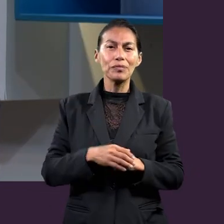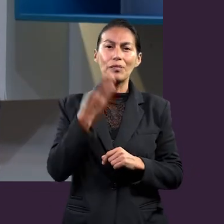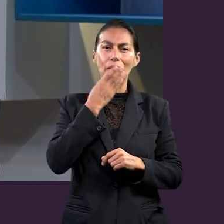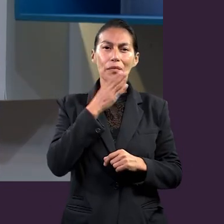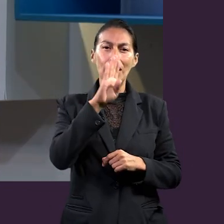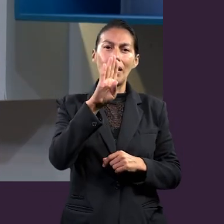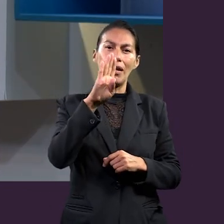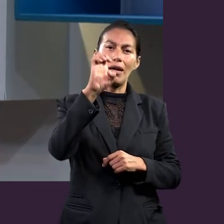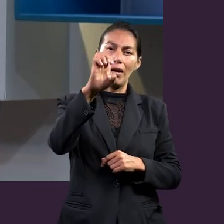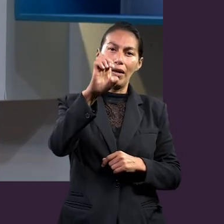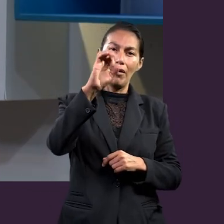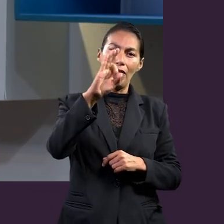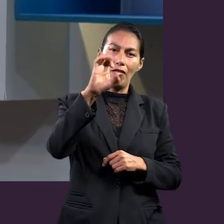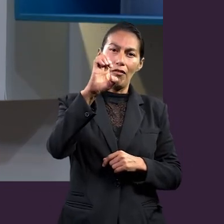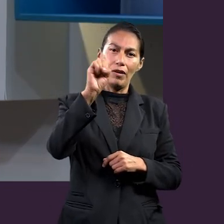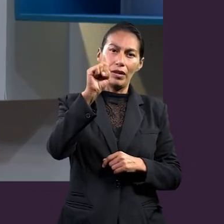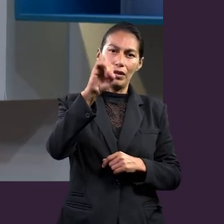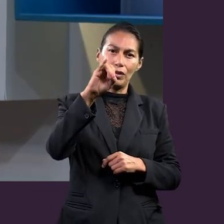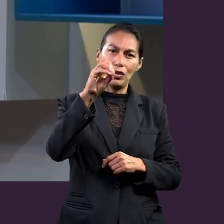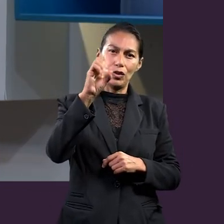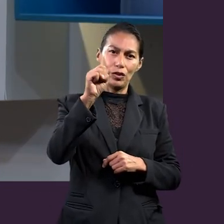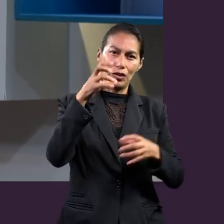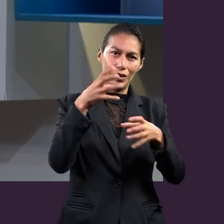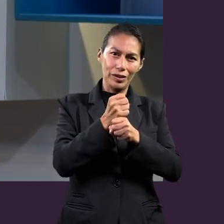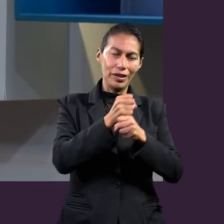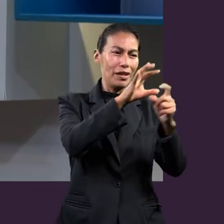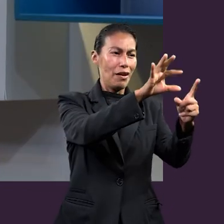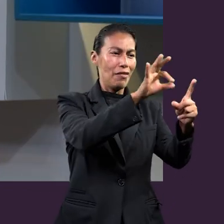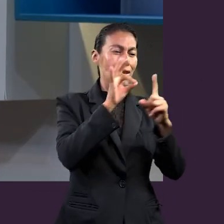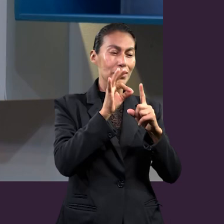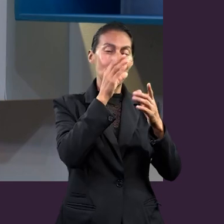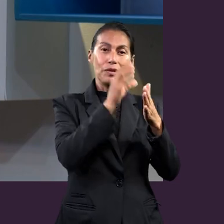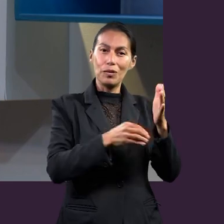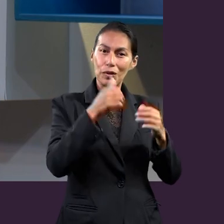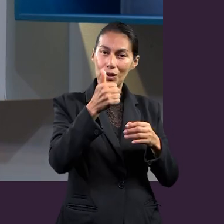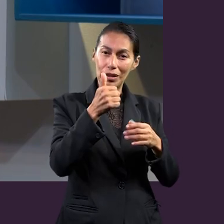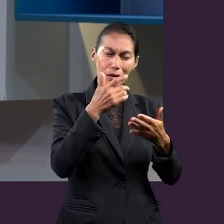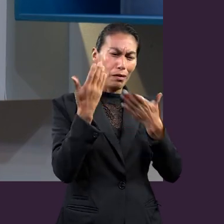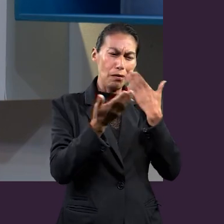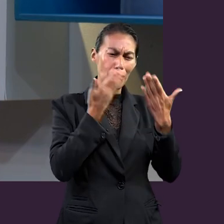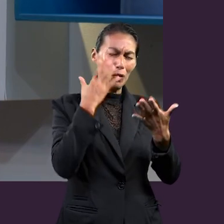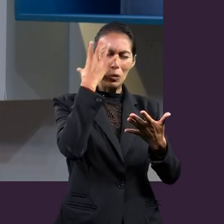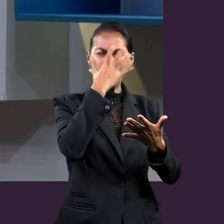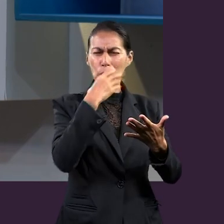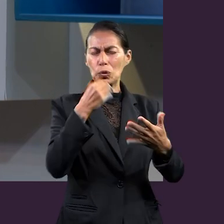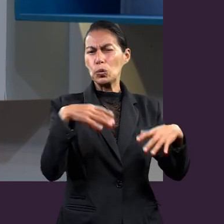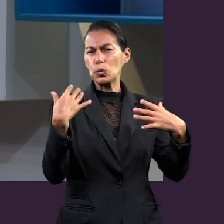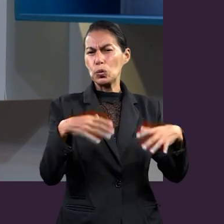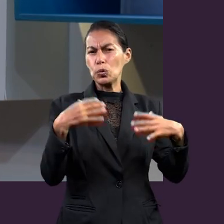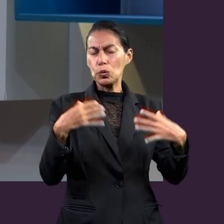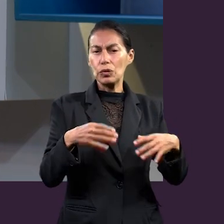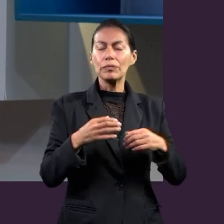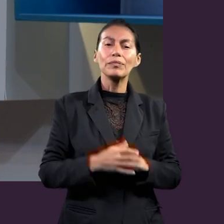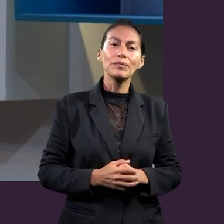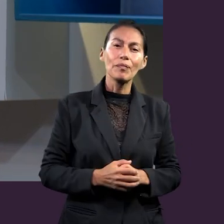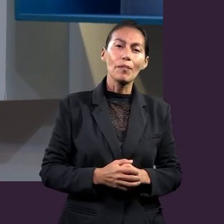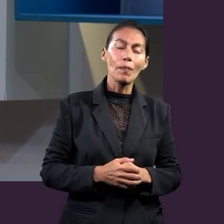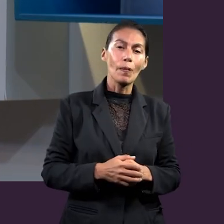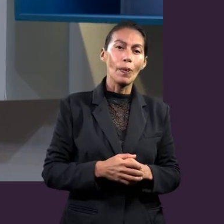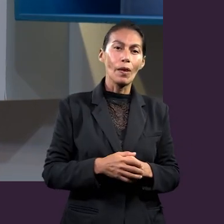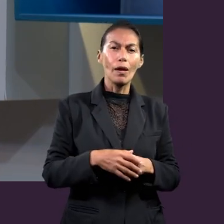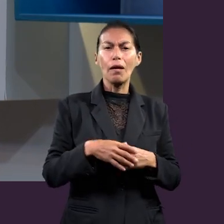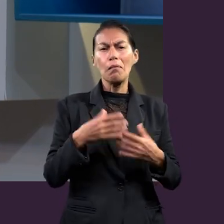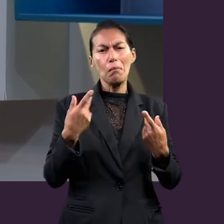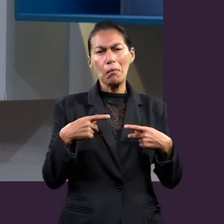Efesios, capítulo 6. Un estudio fascinante. Y la lección comenzó, y todos los que la